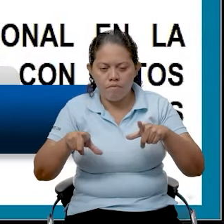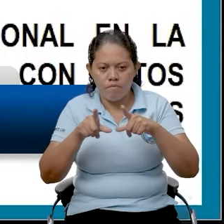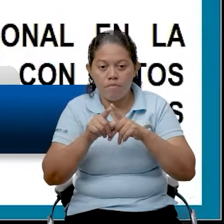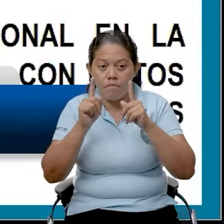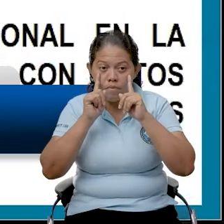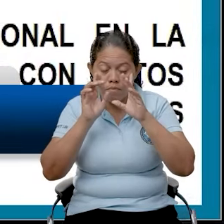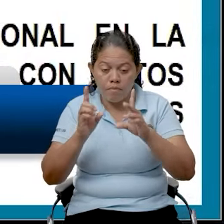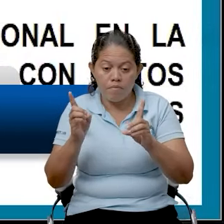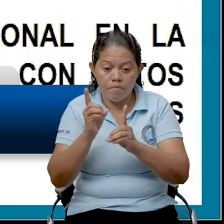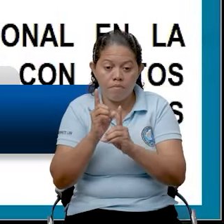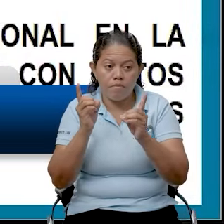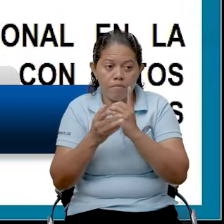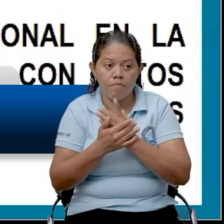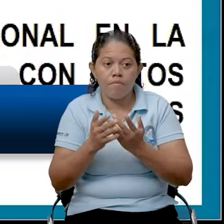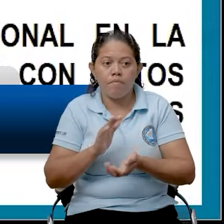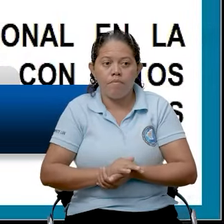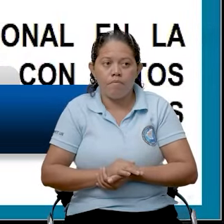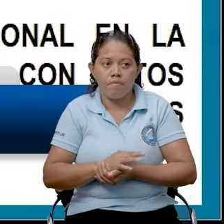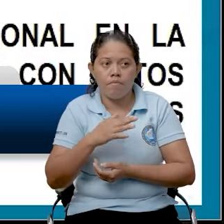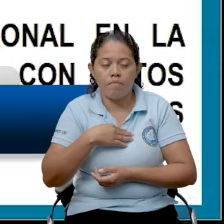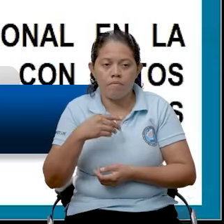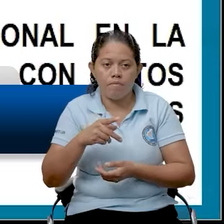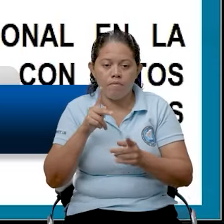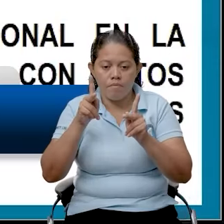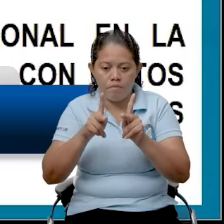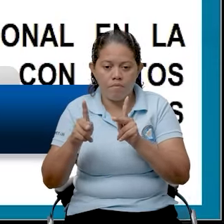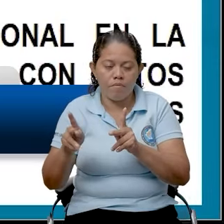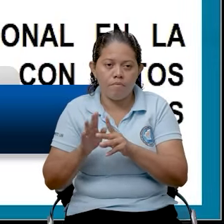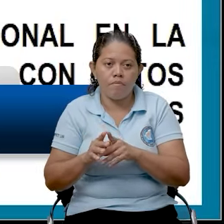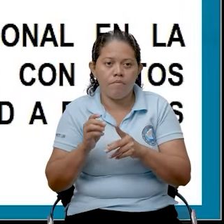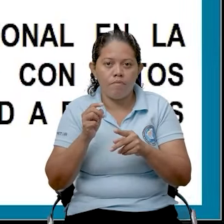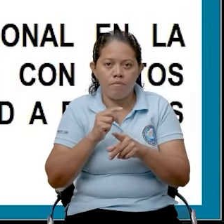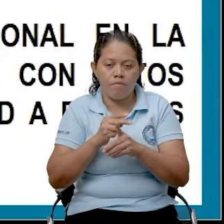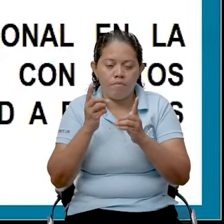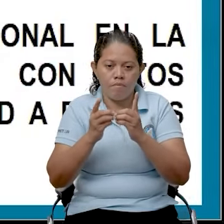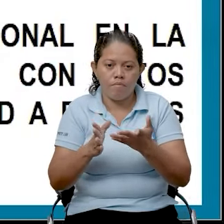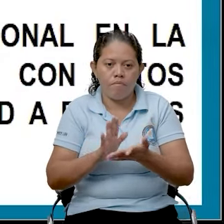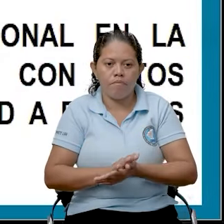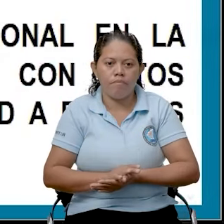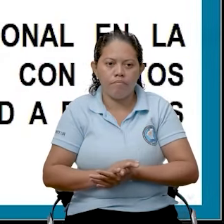autoprotección desde la persona, fíjense bien,